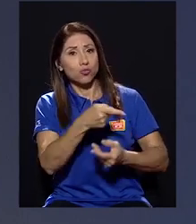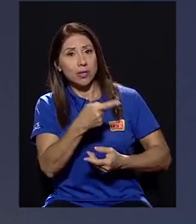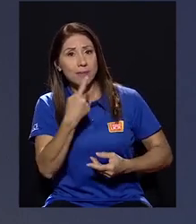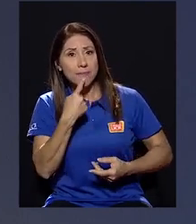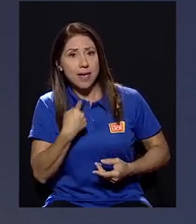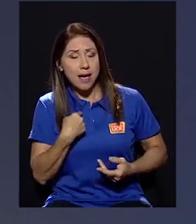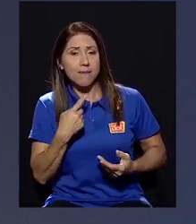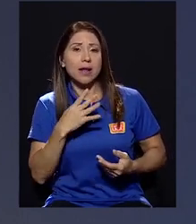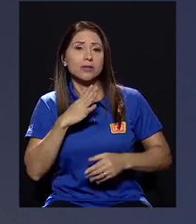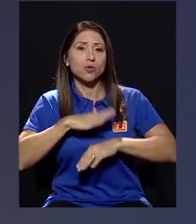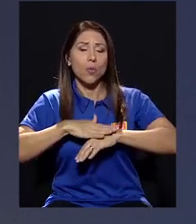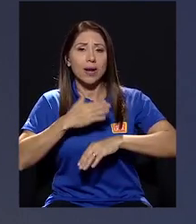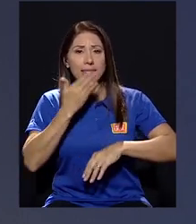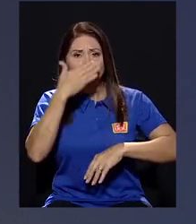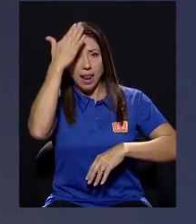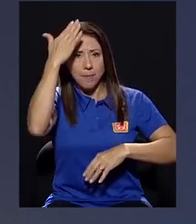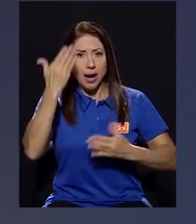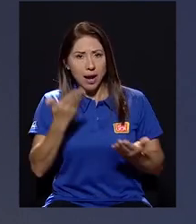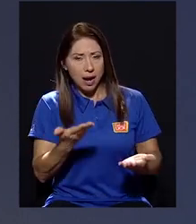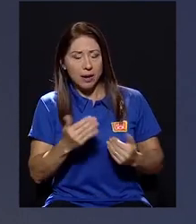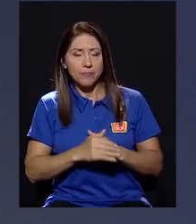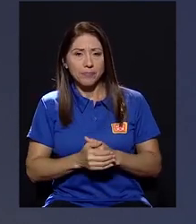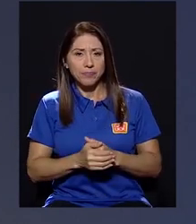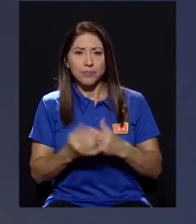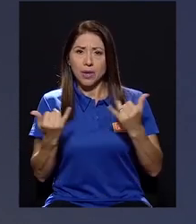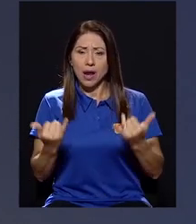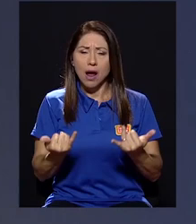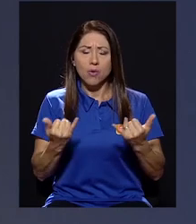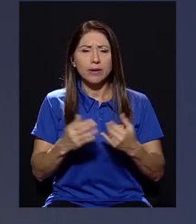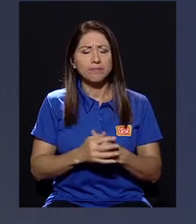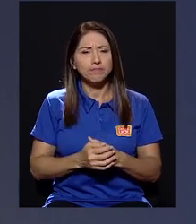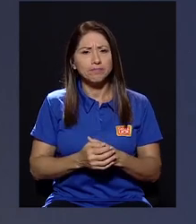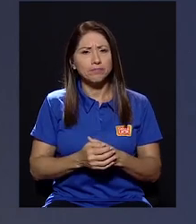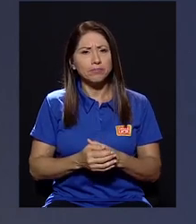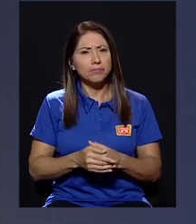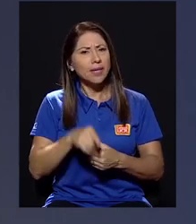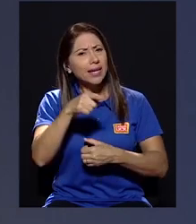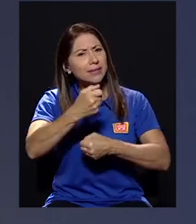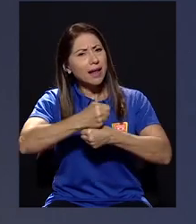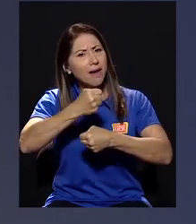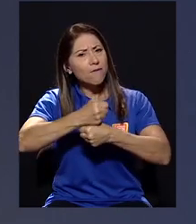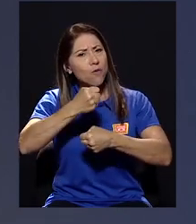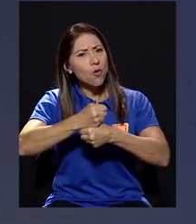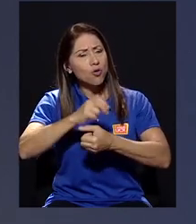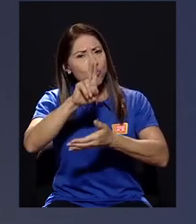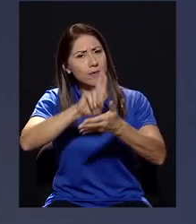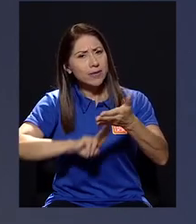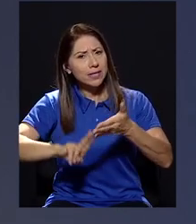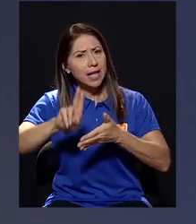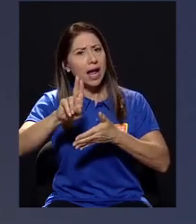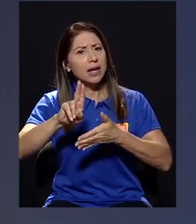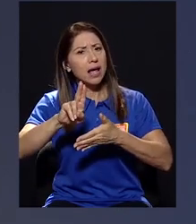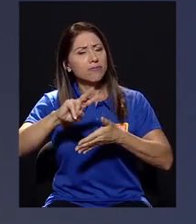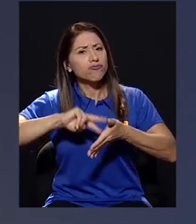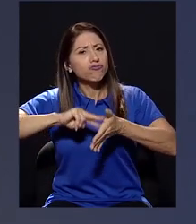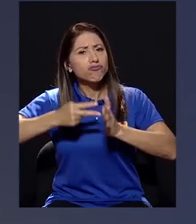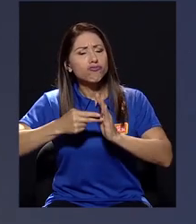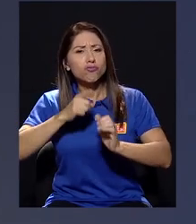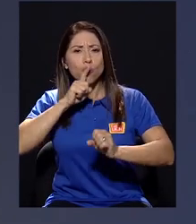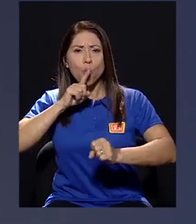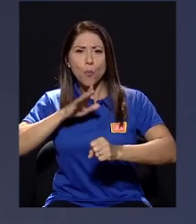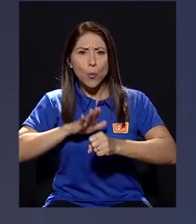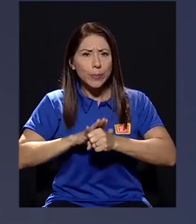Talamanca. Ahora, en ese sentido, ¿esa labor universitaria era un compromiso